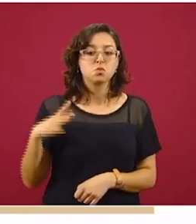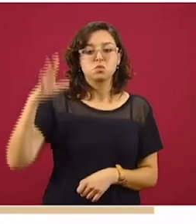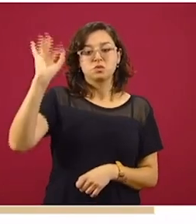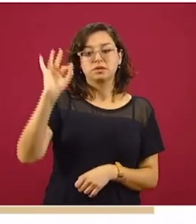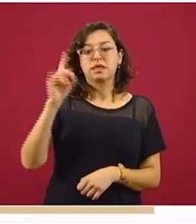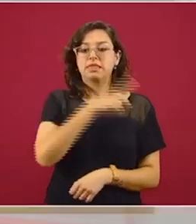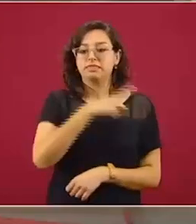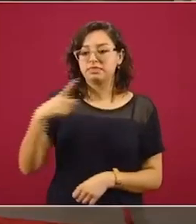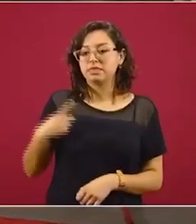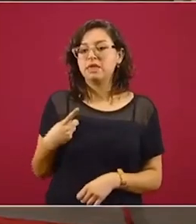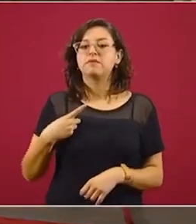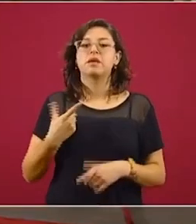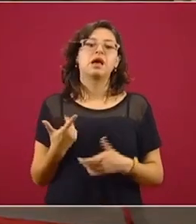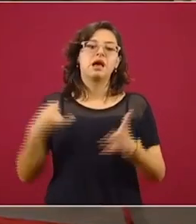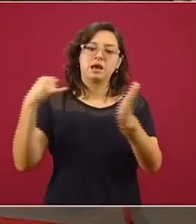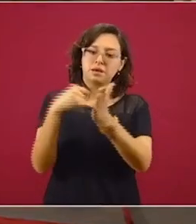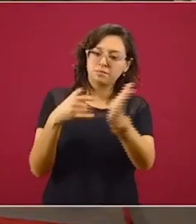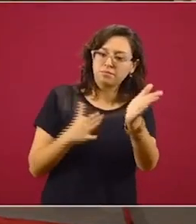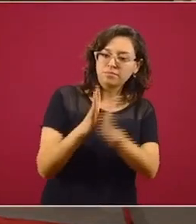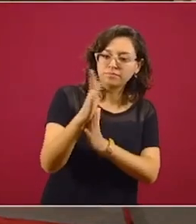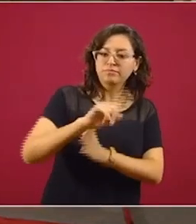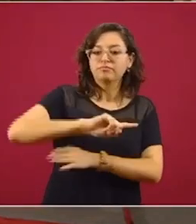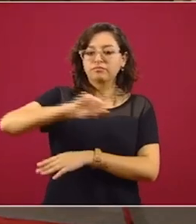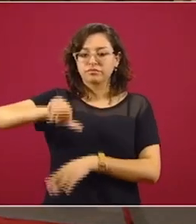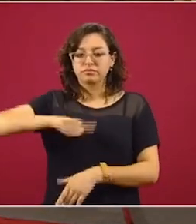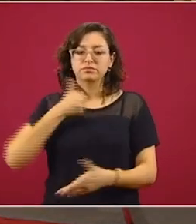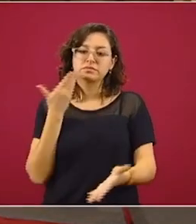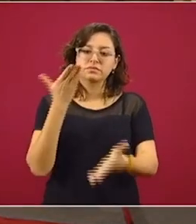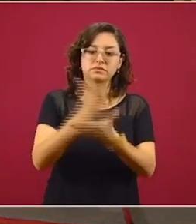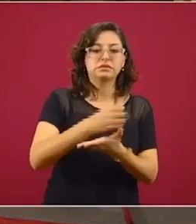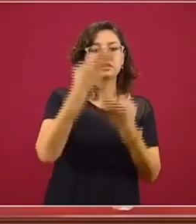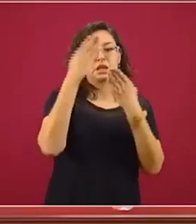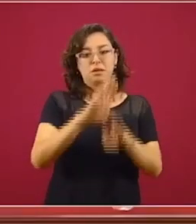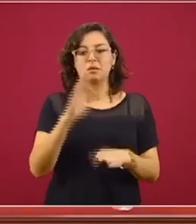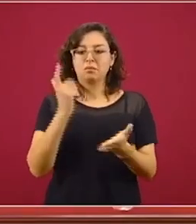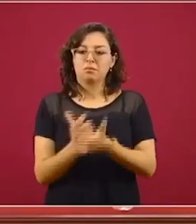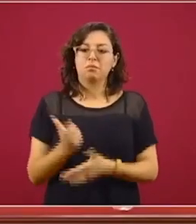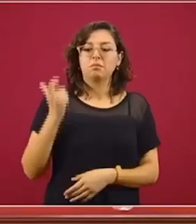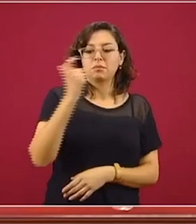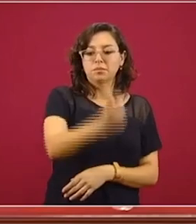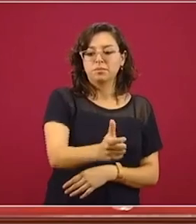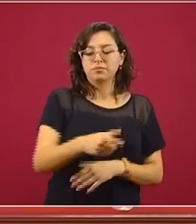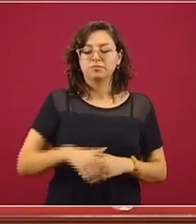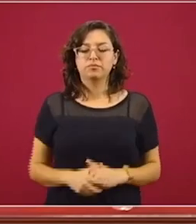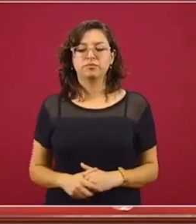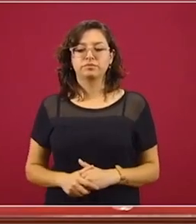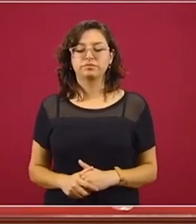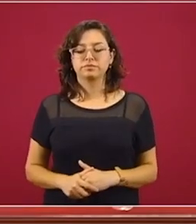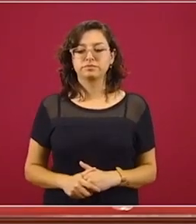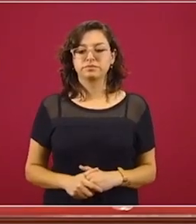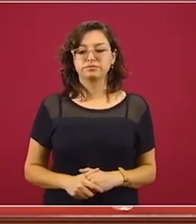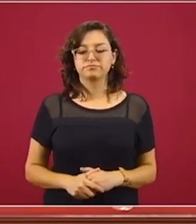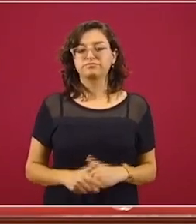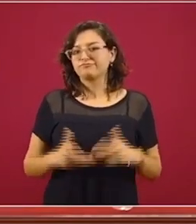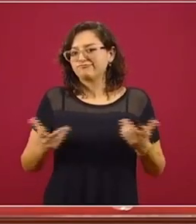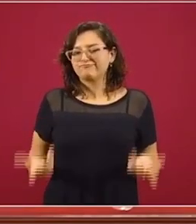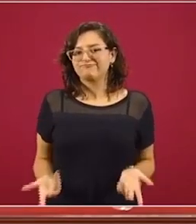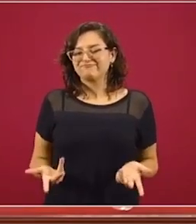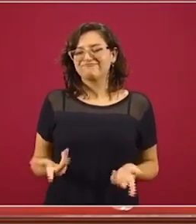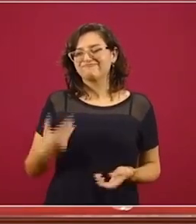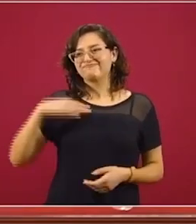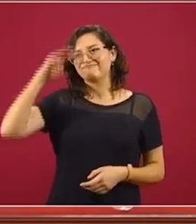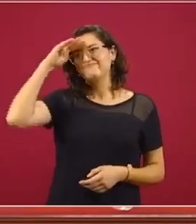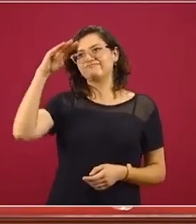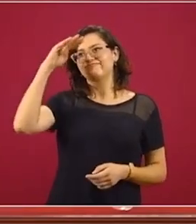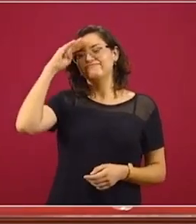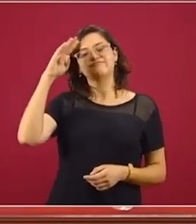generaba la línea de captura y de ahí se tenía que acudir a la institución bancaria a hacer el pago. Entonces, ¿qué hicimos aquí?